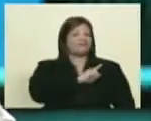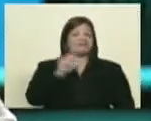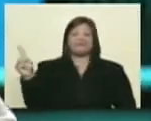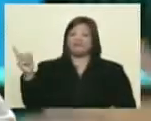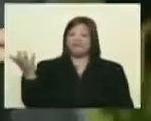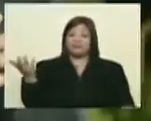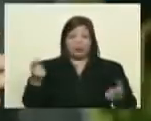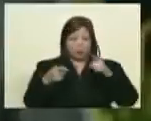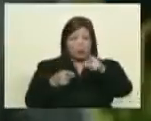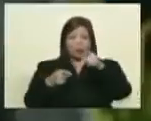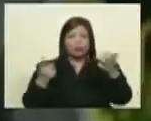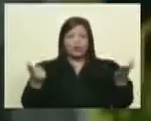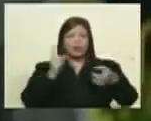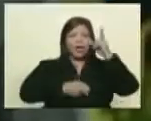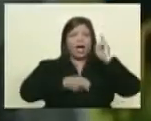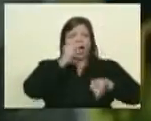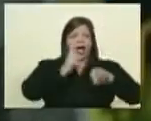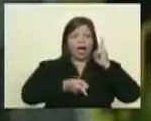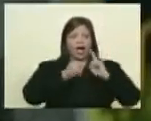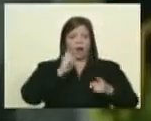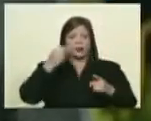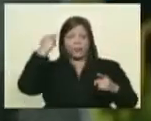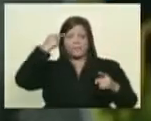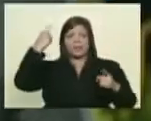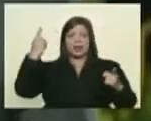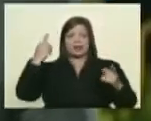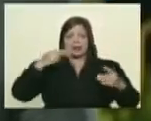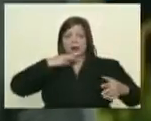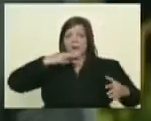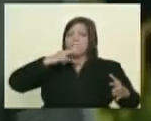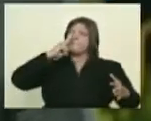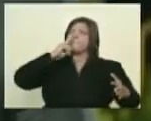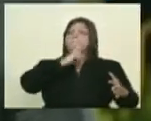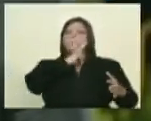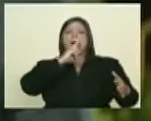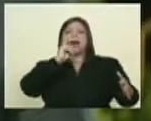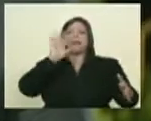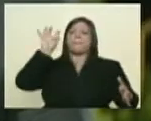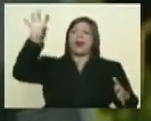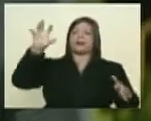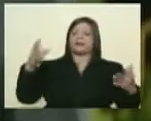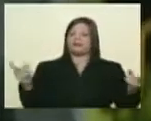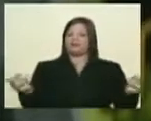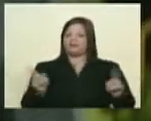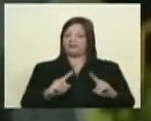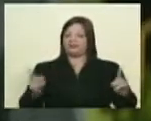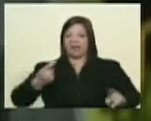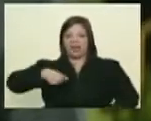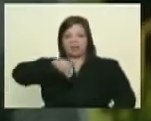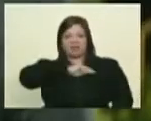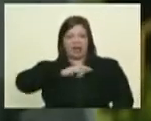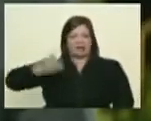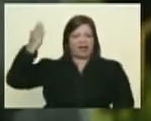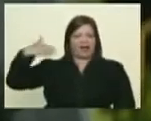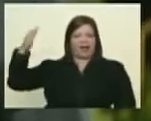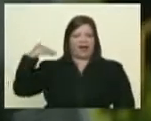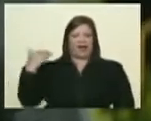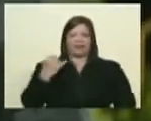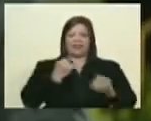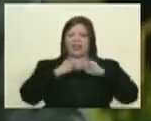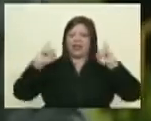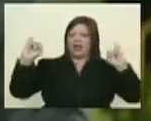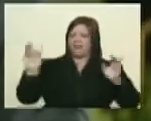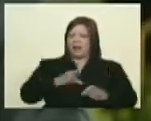pero si ustedes son para algunos que todavía tienen esa mentalidad la madre patria vaya madre que nos legó el idioma y la